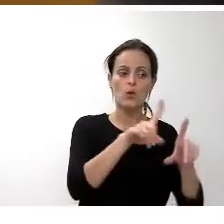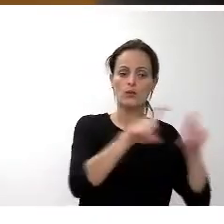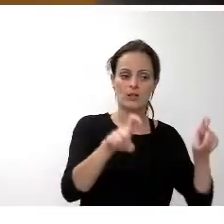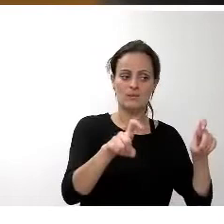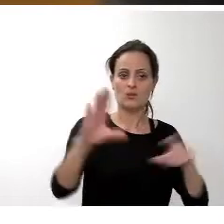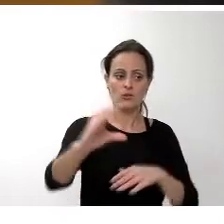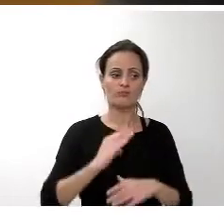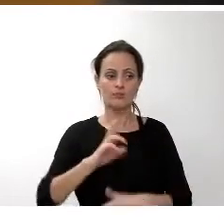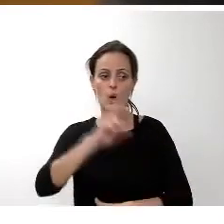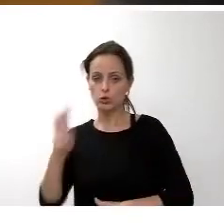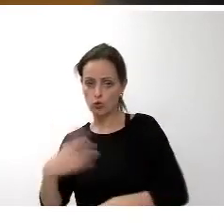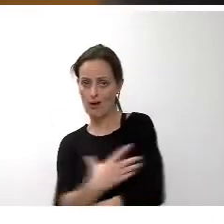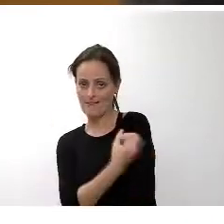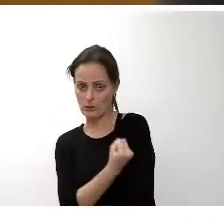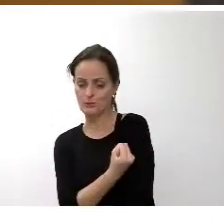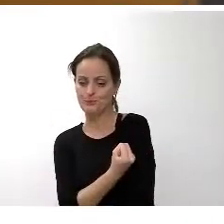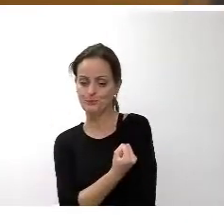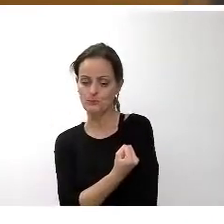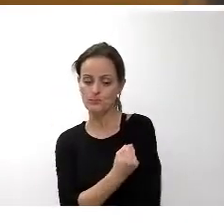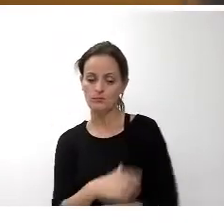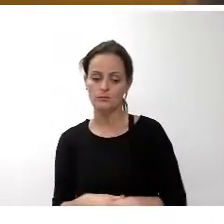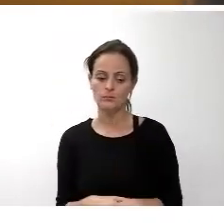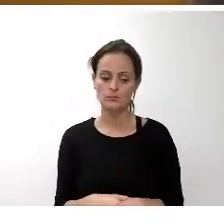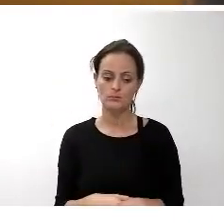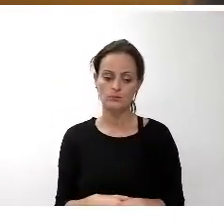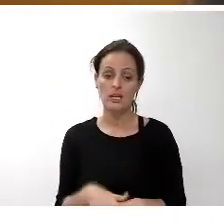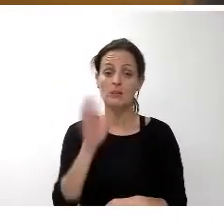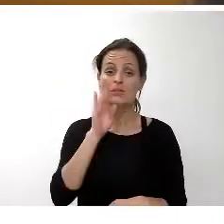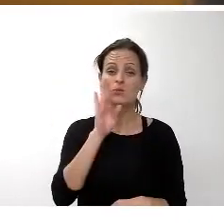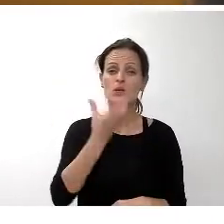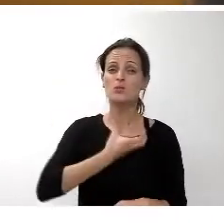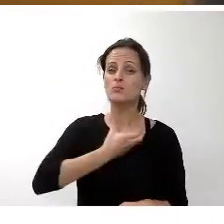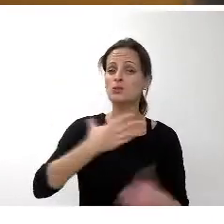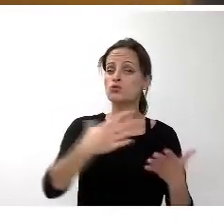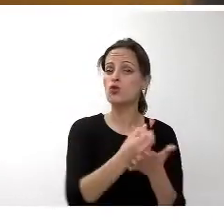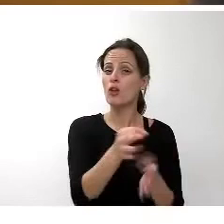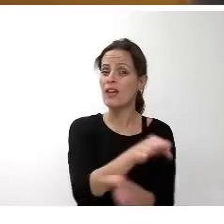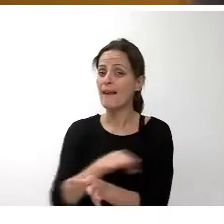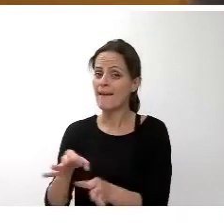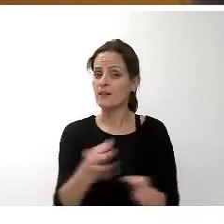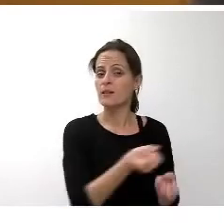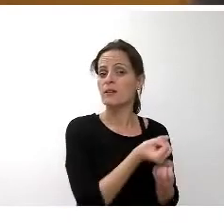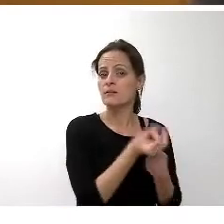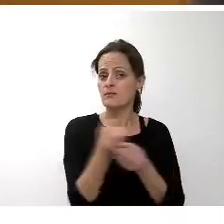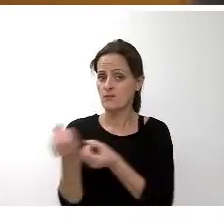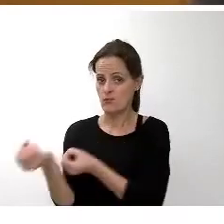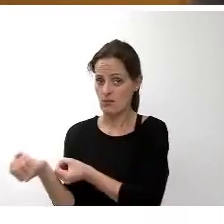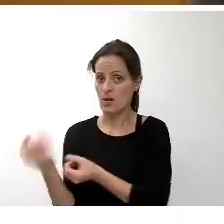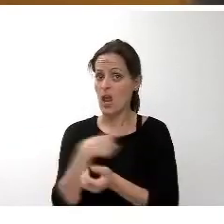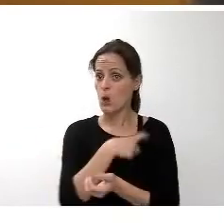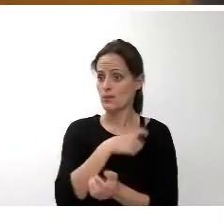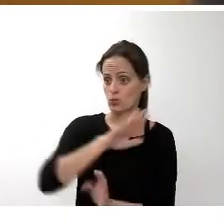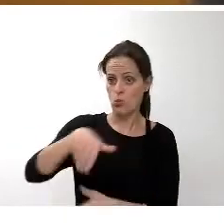tal y como se informó a todos los ayuntamientos de la isla en la última comisión insular de administración territorial la ciudad